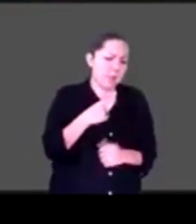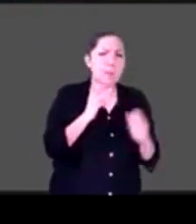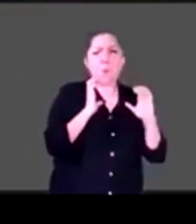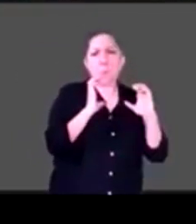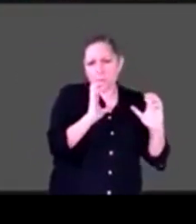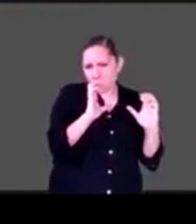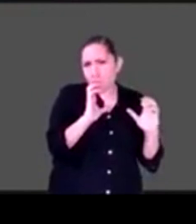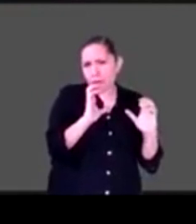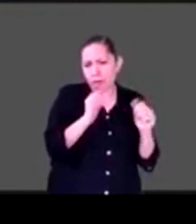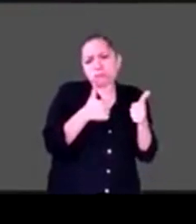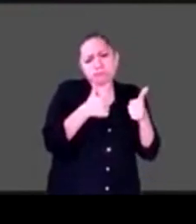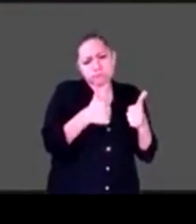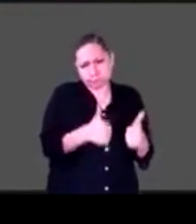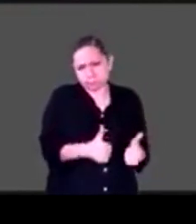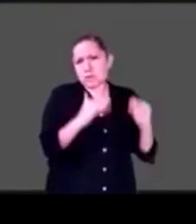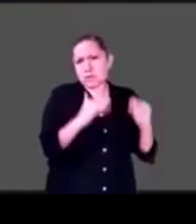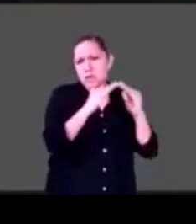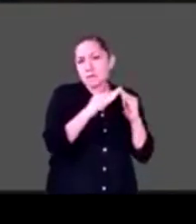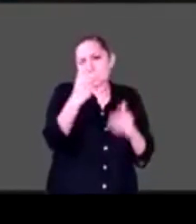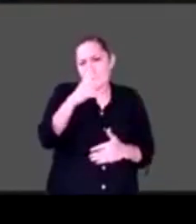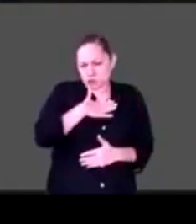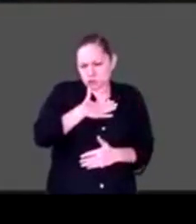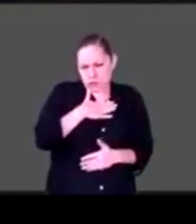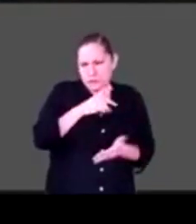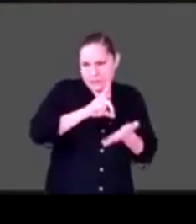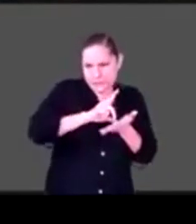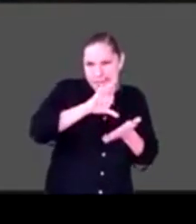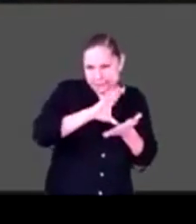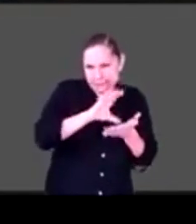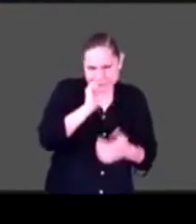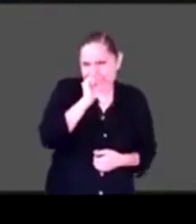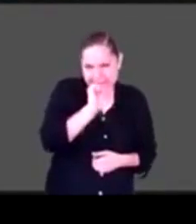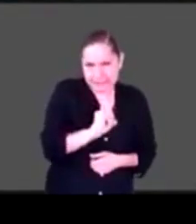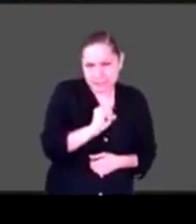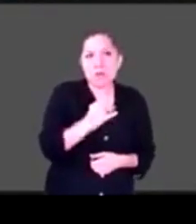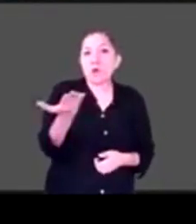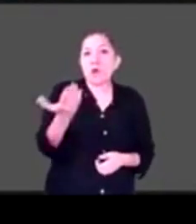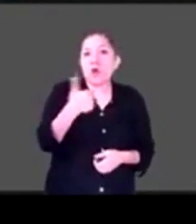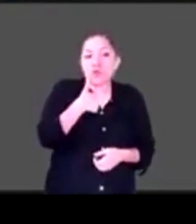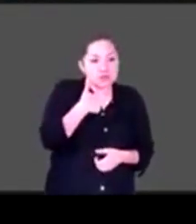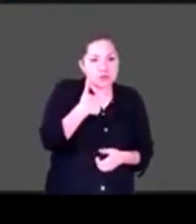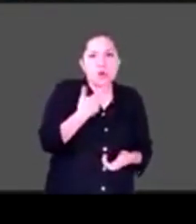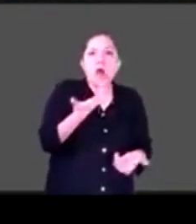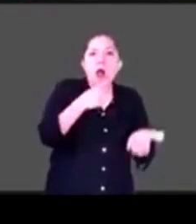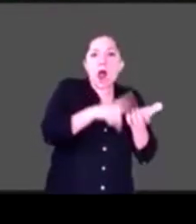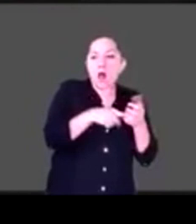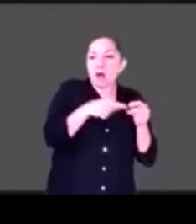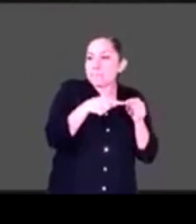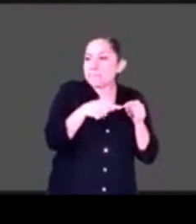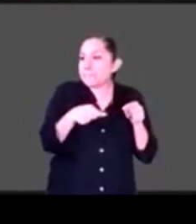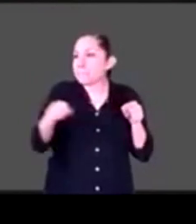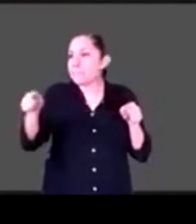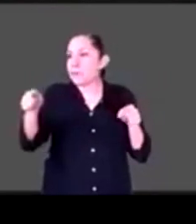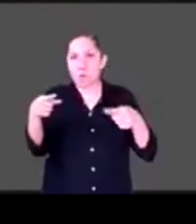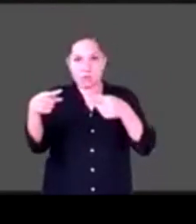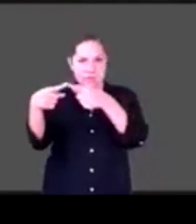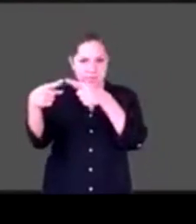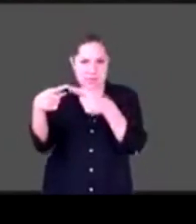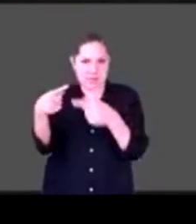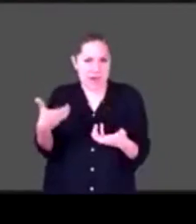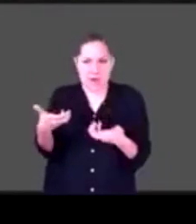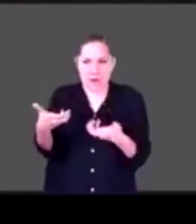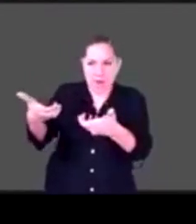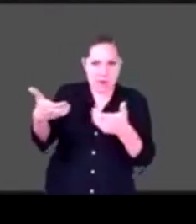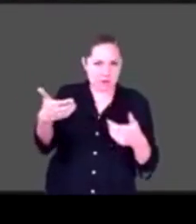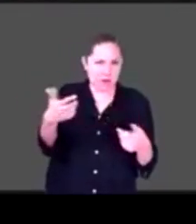porque el cuidarnos significa que yo si salgo, aunque sea a una cuadra, tengo que regresar y ver qué traigo